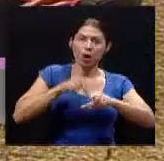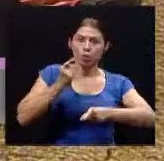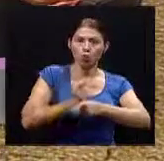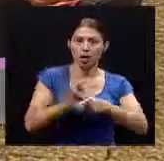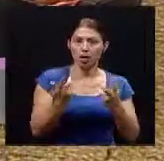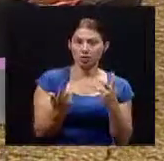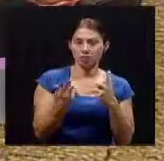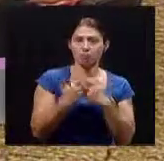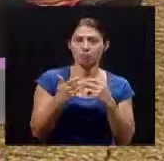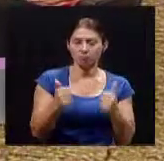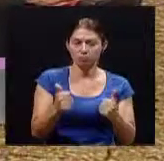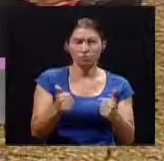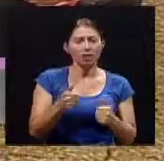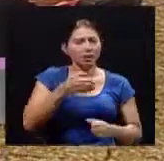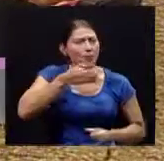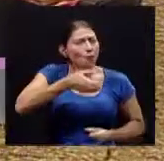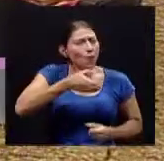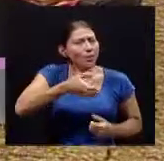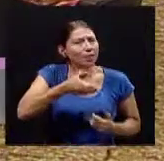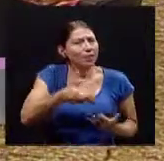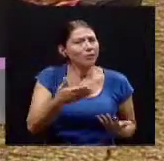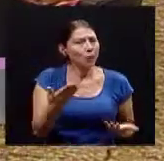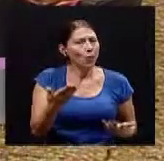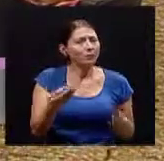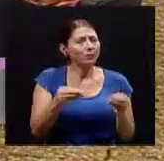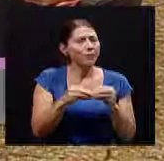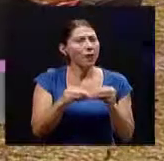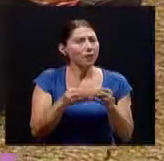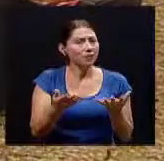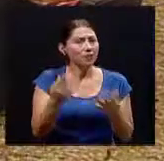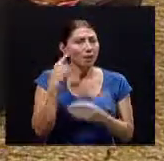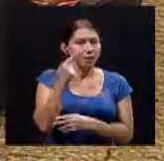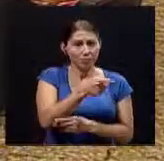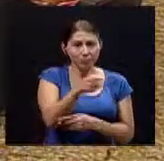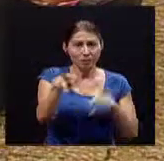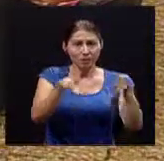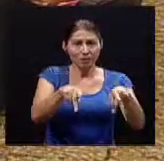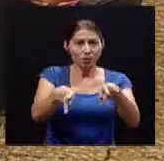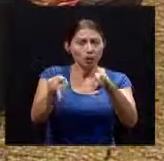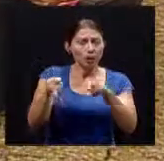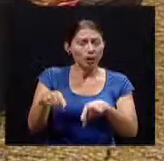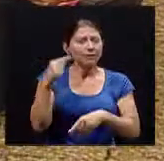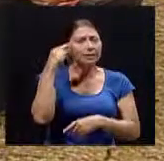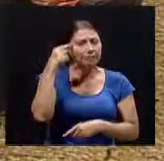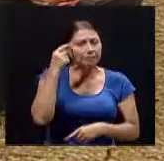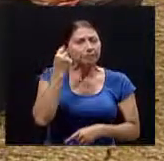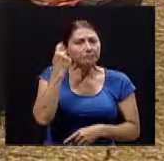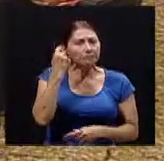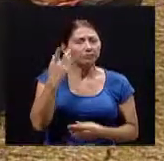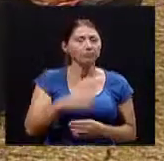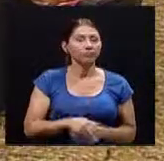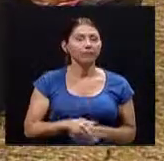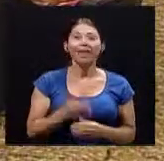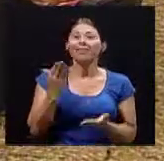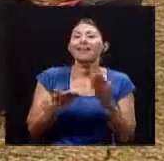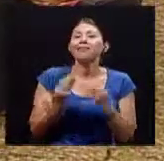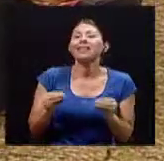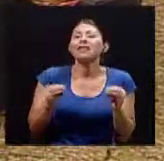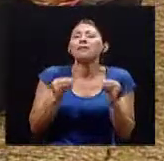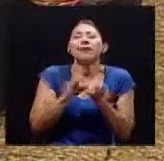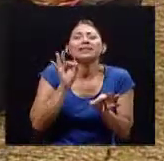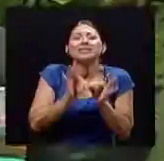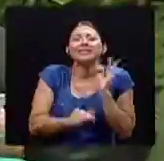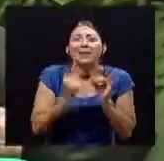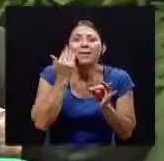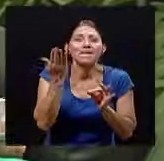¿qué recomendaciones daríamos más a las personas para hacer esa conciencia de que más sencillas las más sencillas